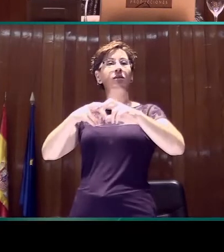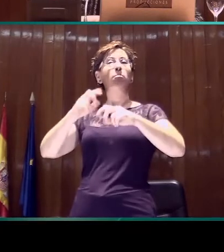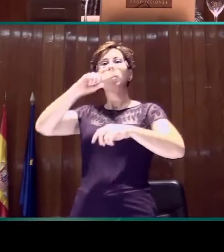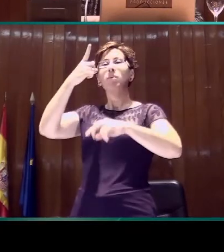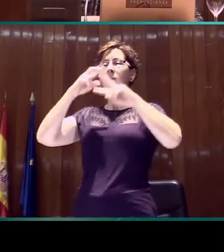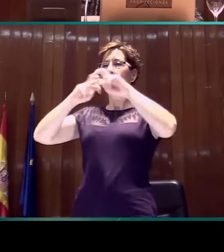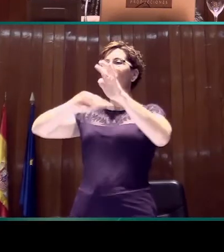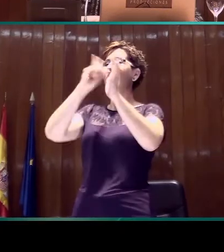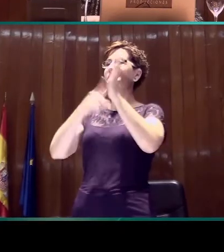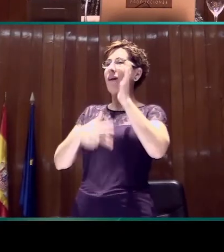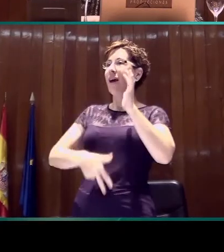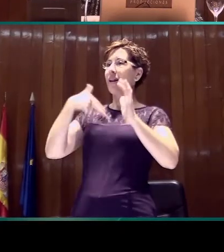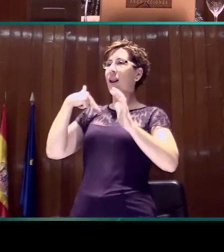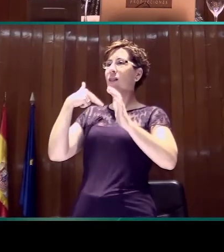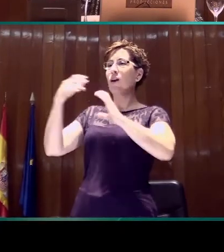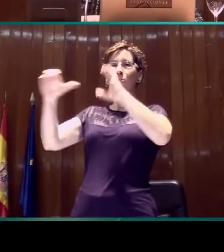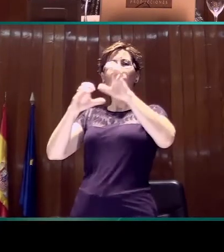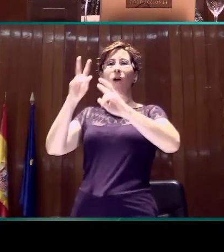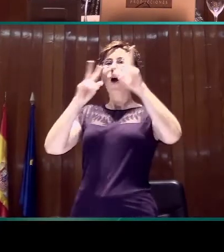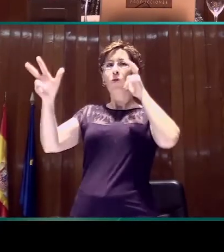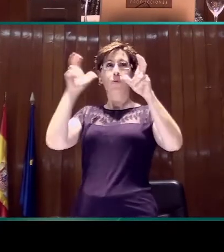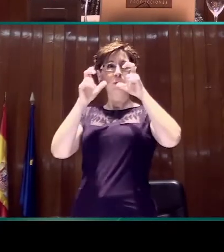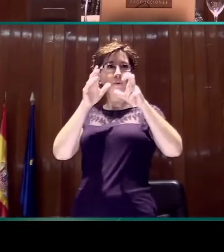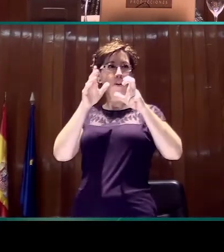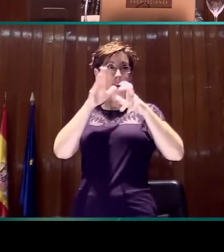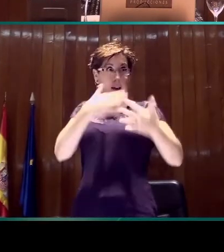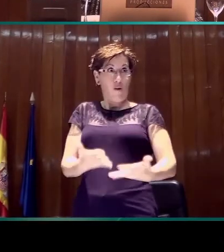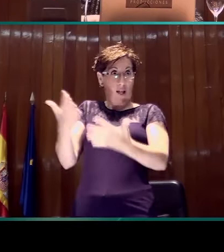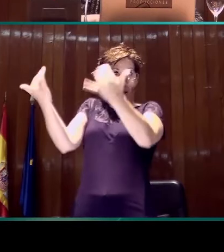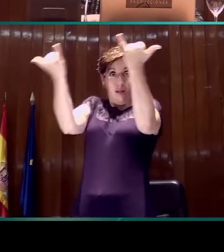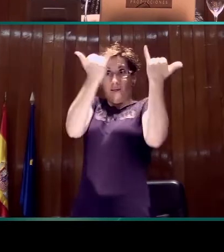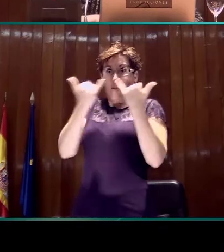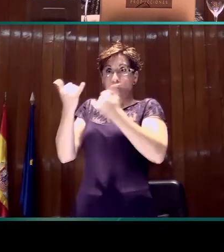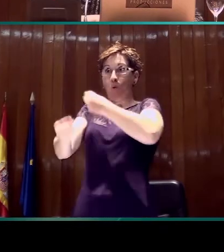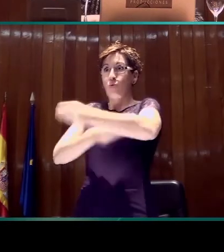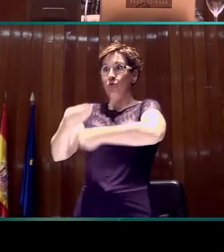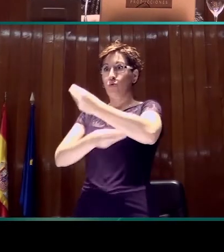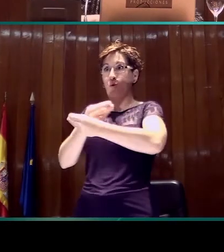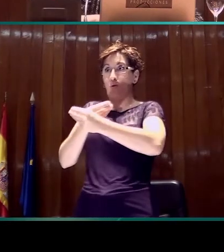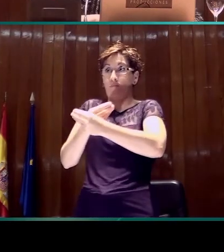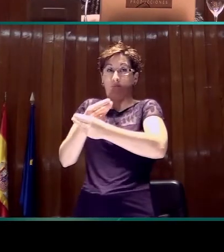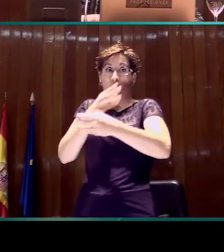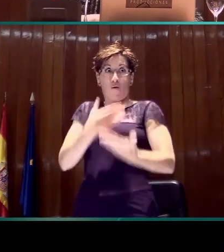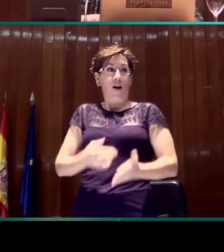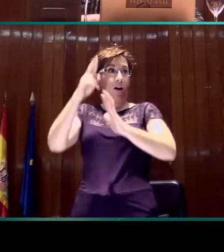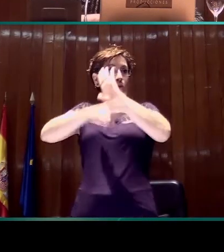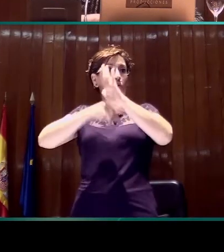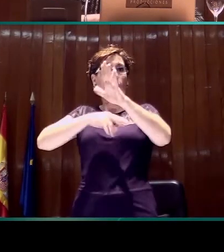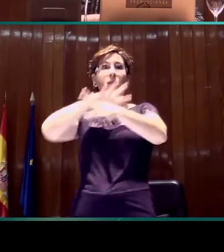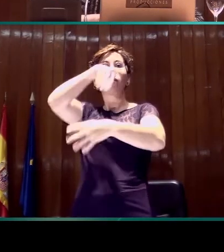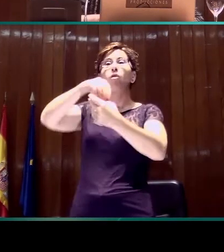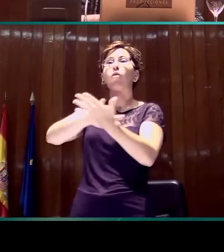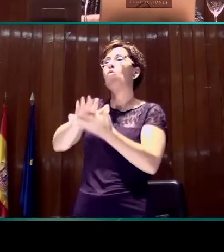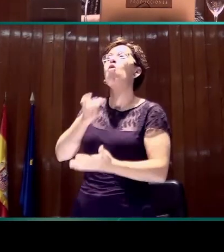Comunicación Audiovisual, que es la actual ley de referencia y la actual ley que regula la incorporación de la lengua de